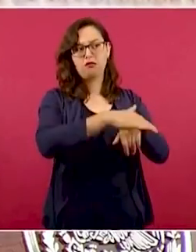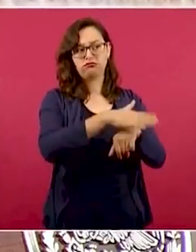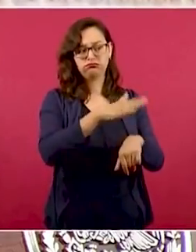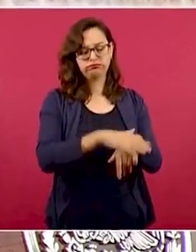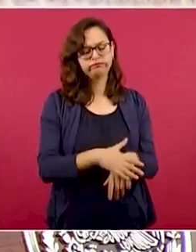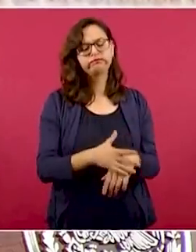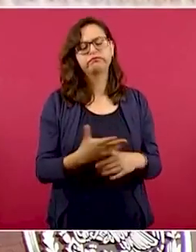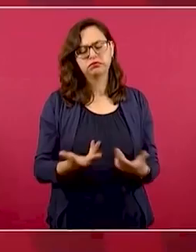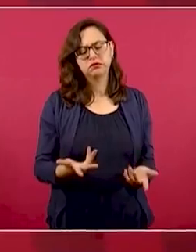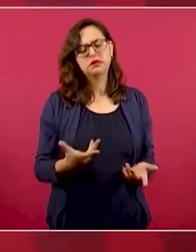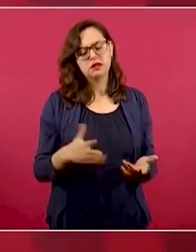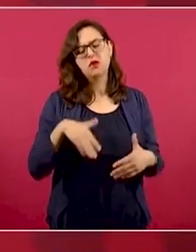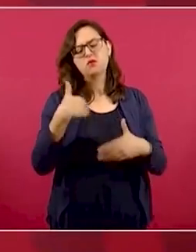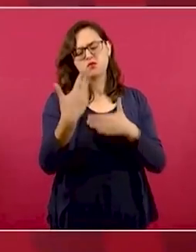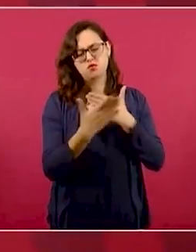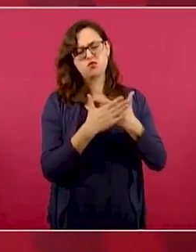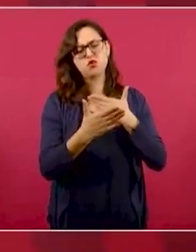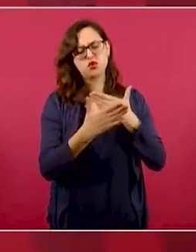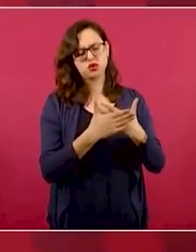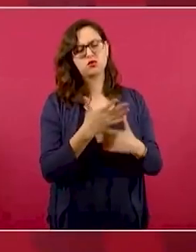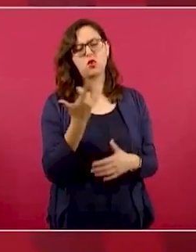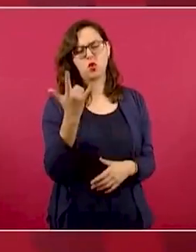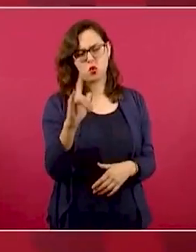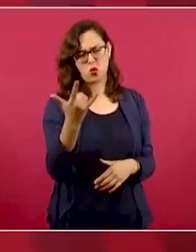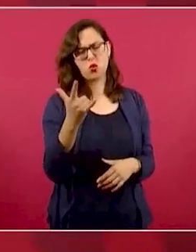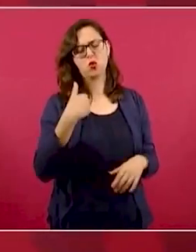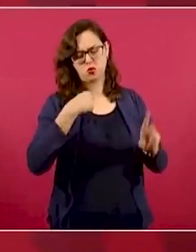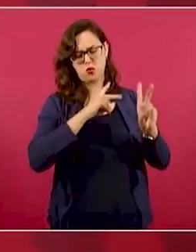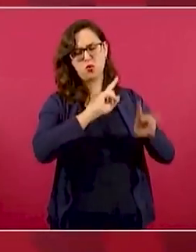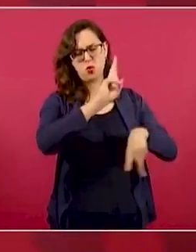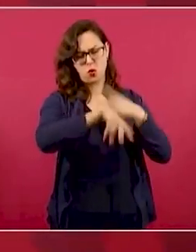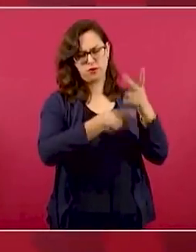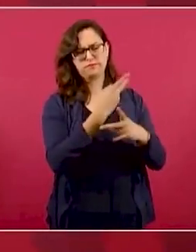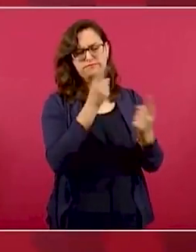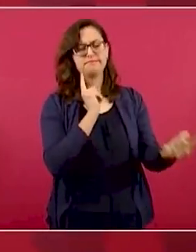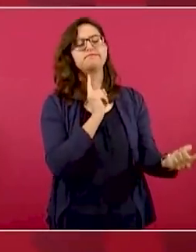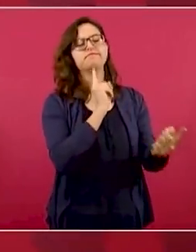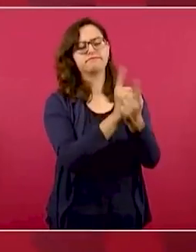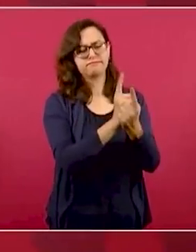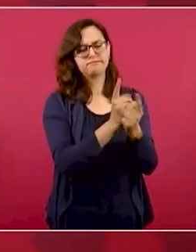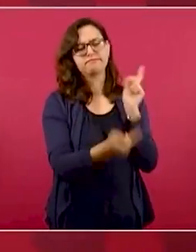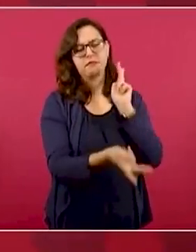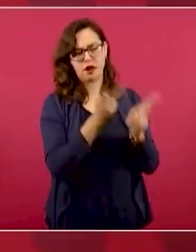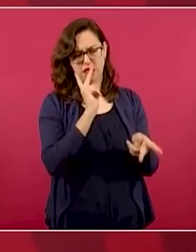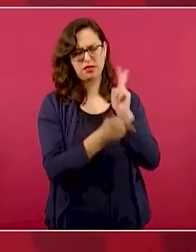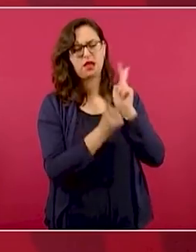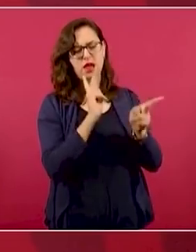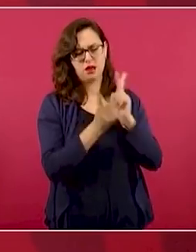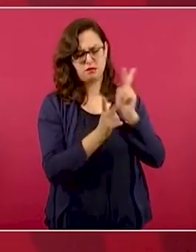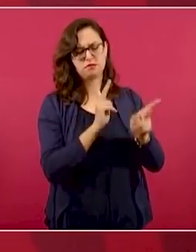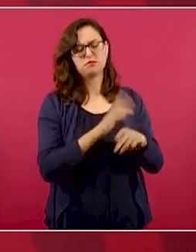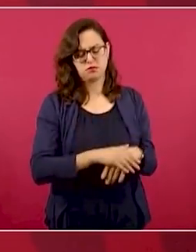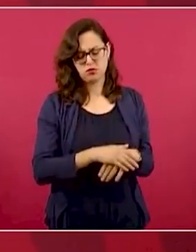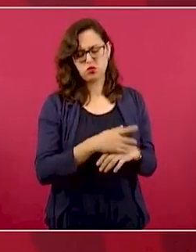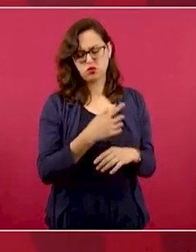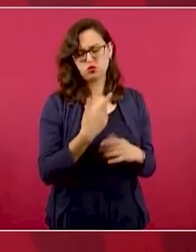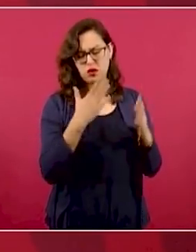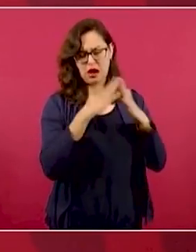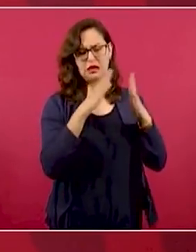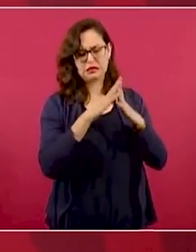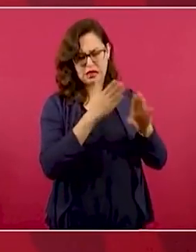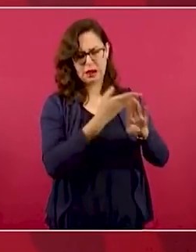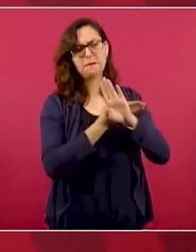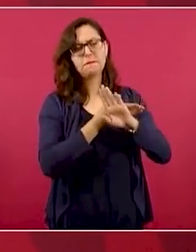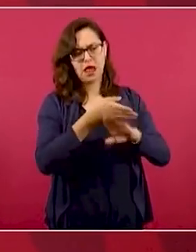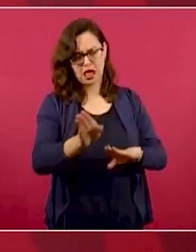en julio voy a ir a verlo, a la Casa Blanca. Y quiero